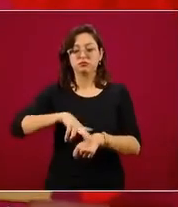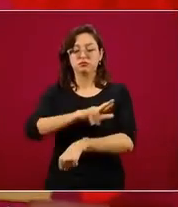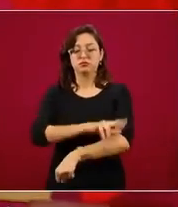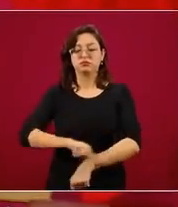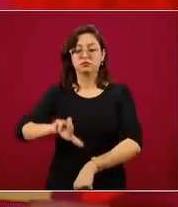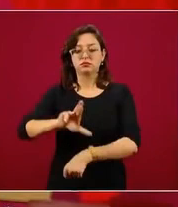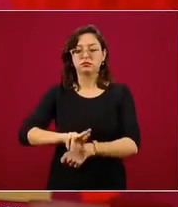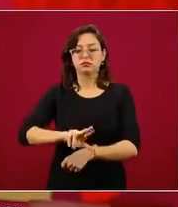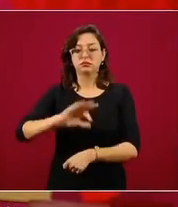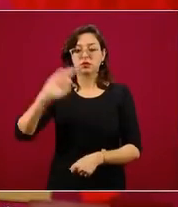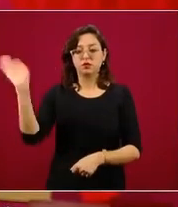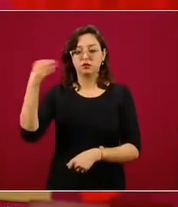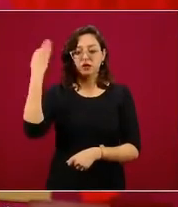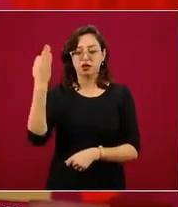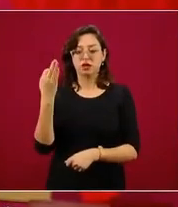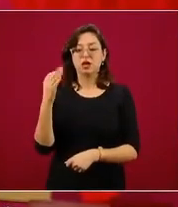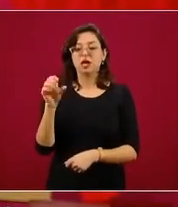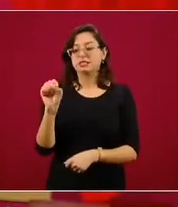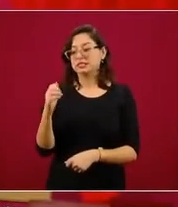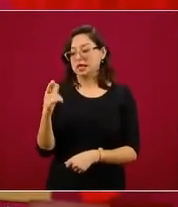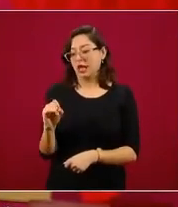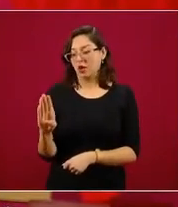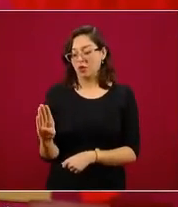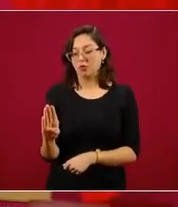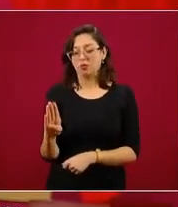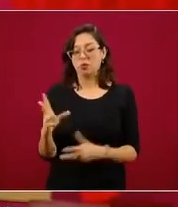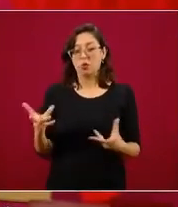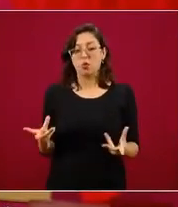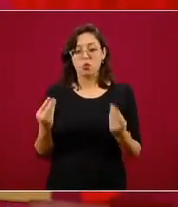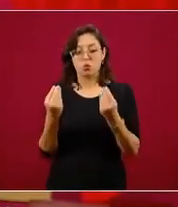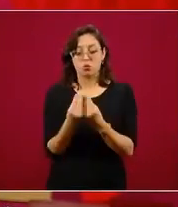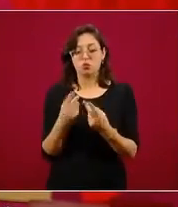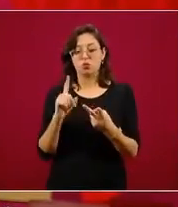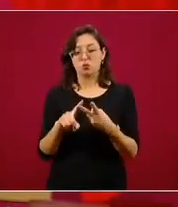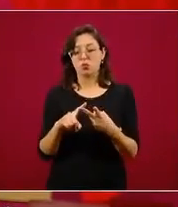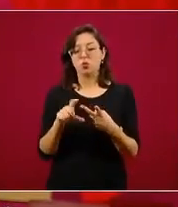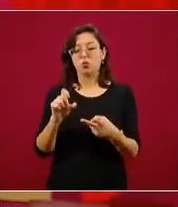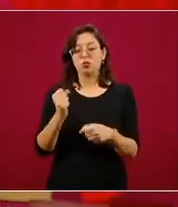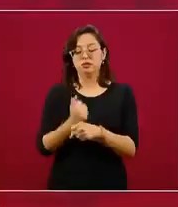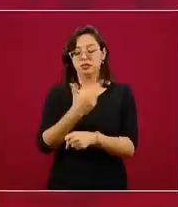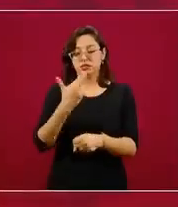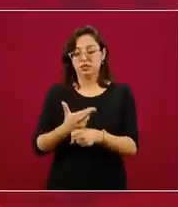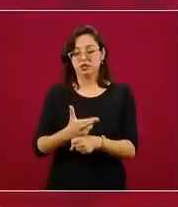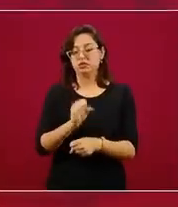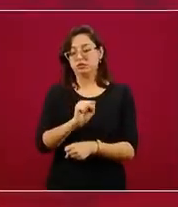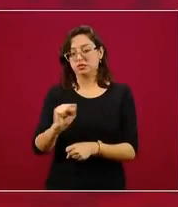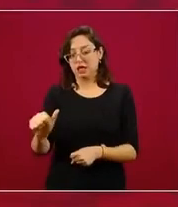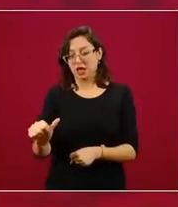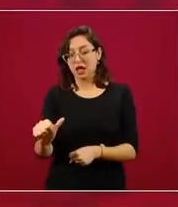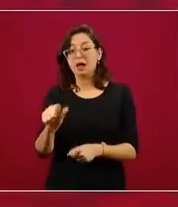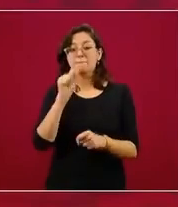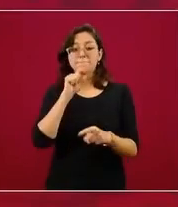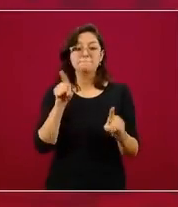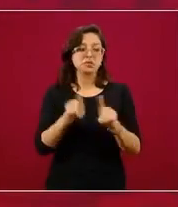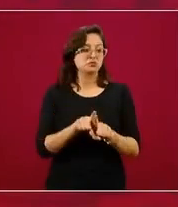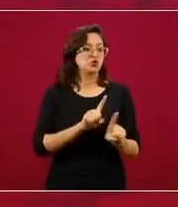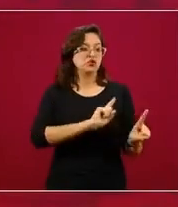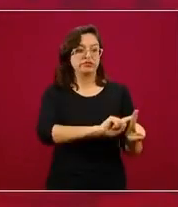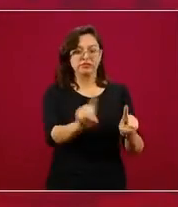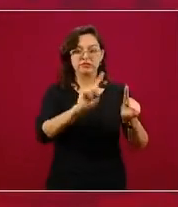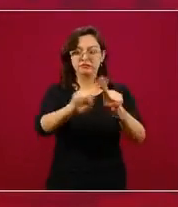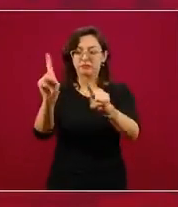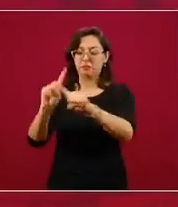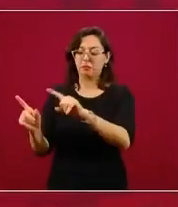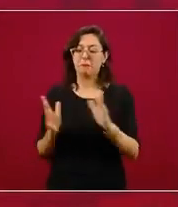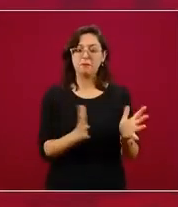en el gobierno federal por la secretaria de Gobernación, conjuntamente con el secretario de Salud, y en el que participaron varias secretarias y